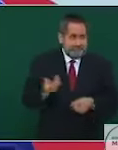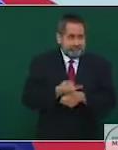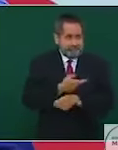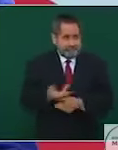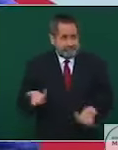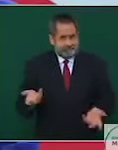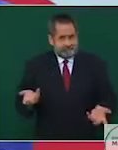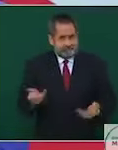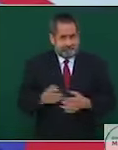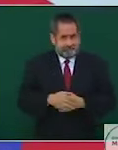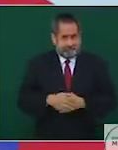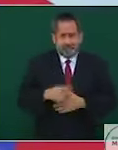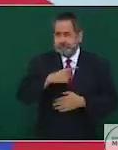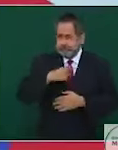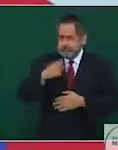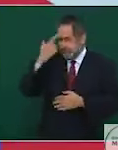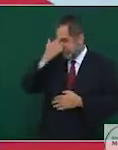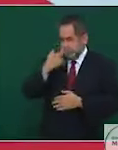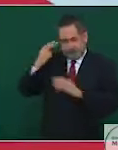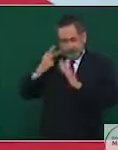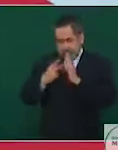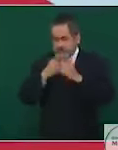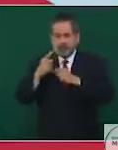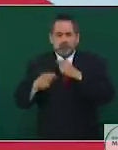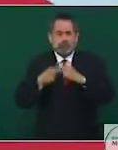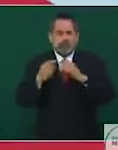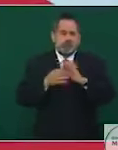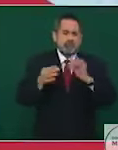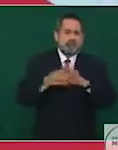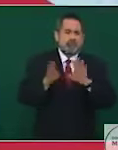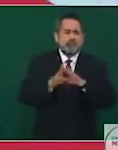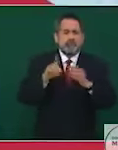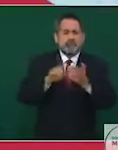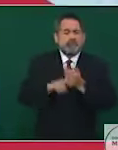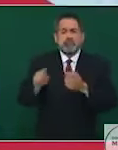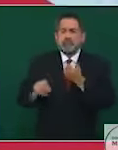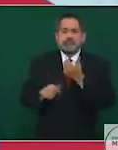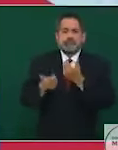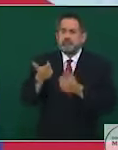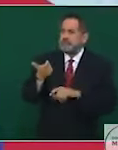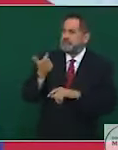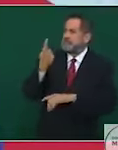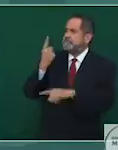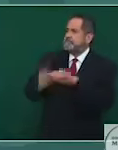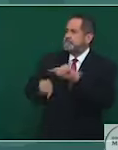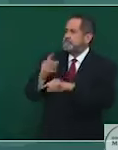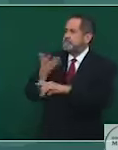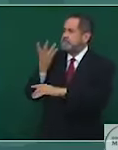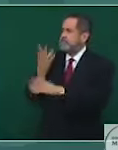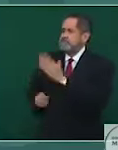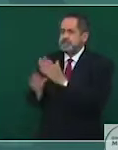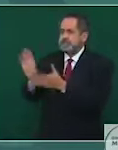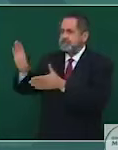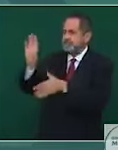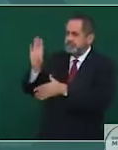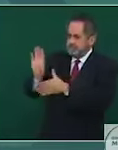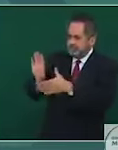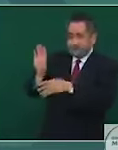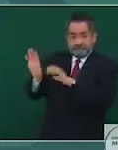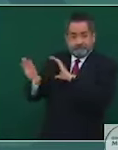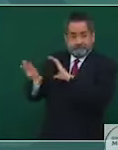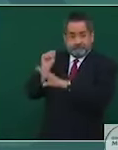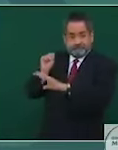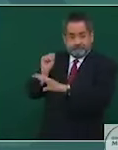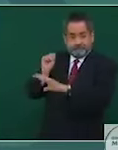Hay que revisar de nuevo toda esa fuga de capital. Hay que ver cómo